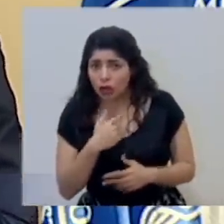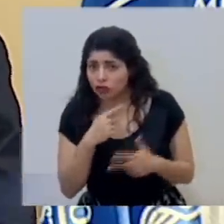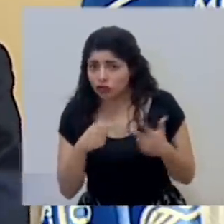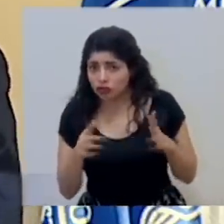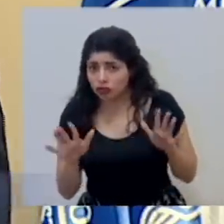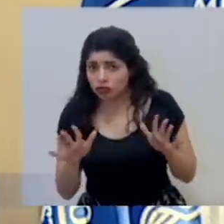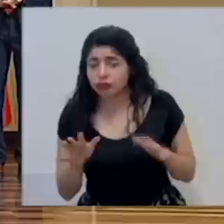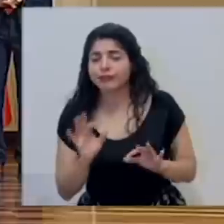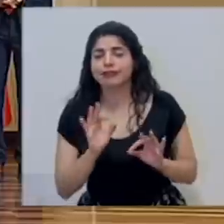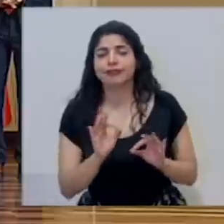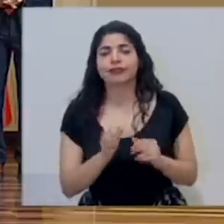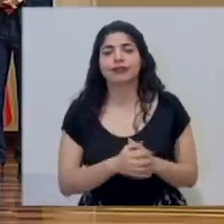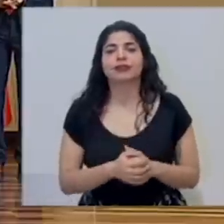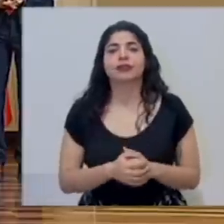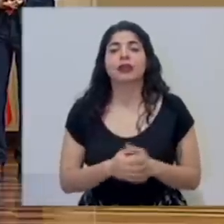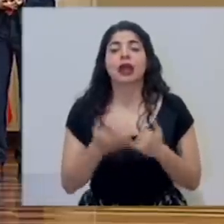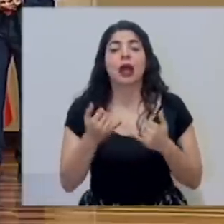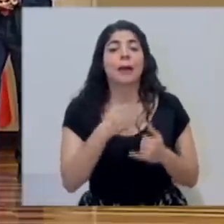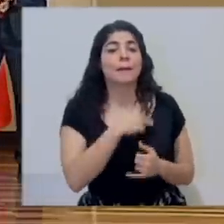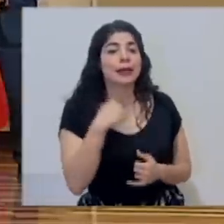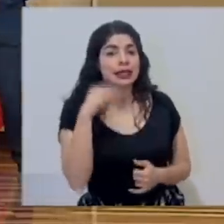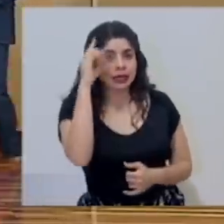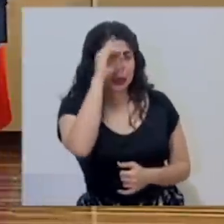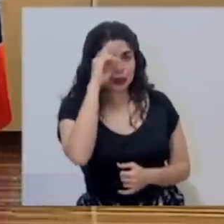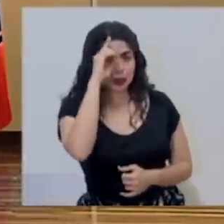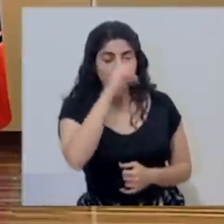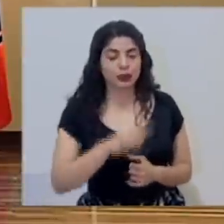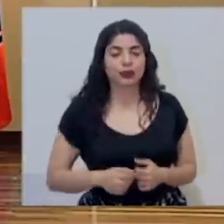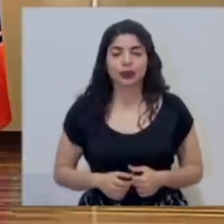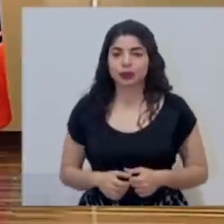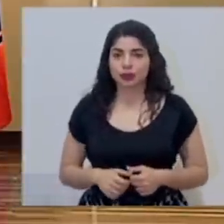esas. Gracias. Ministro Salas.